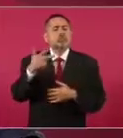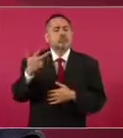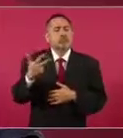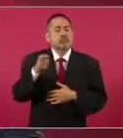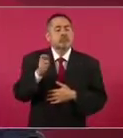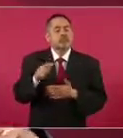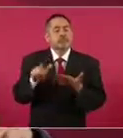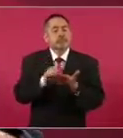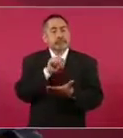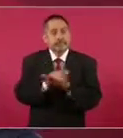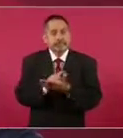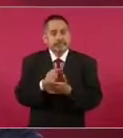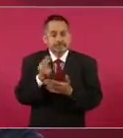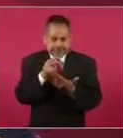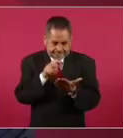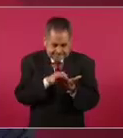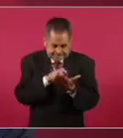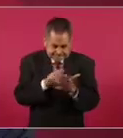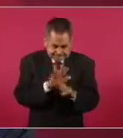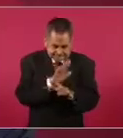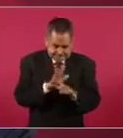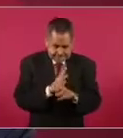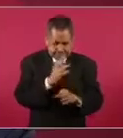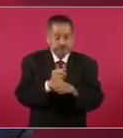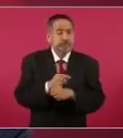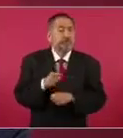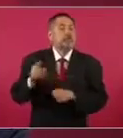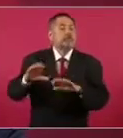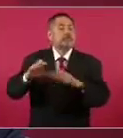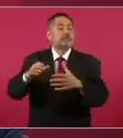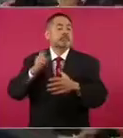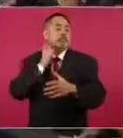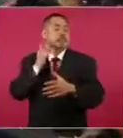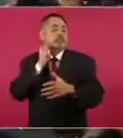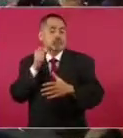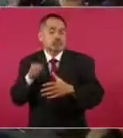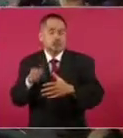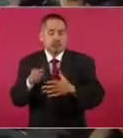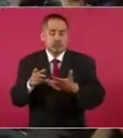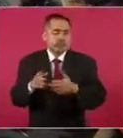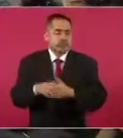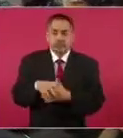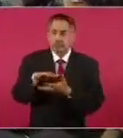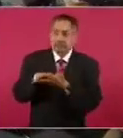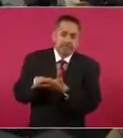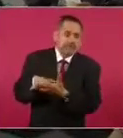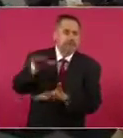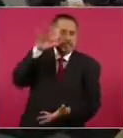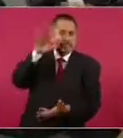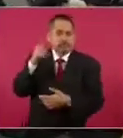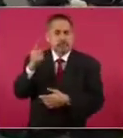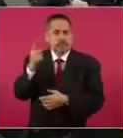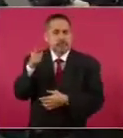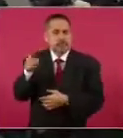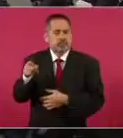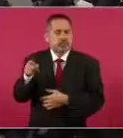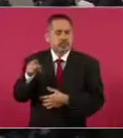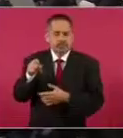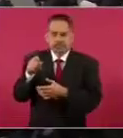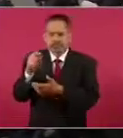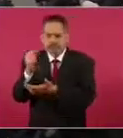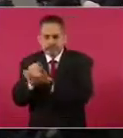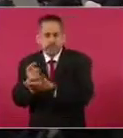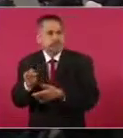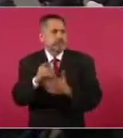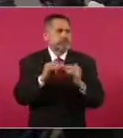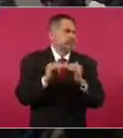requería algunos cambios. El Congreso de la Unión, por amplia mayoría en una de las cámaras, por unanimidad en